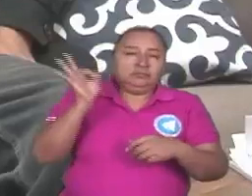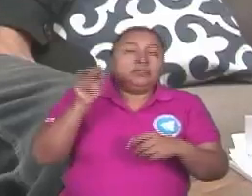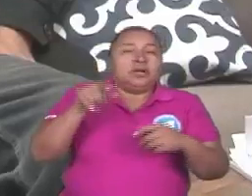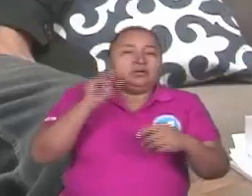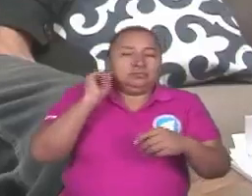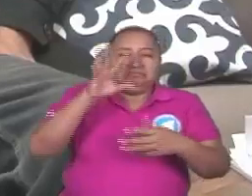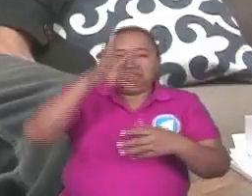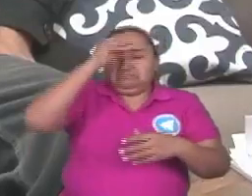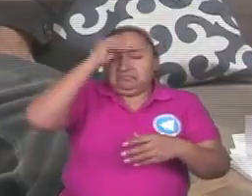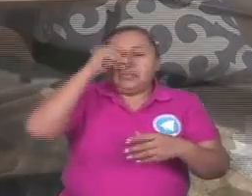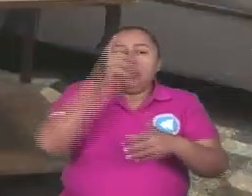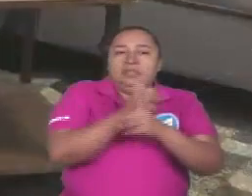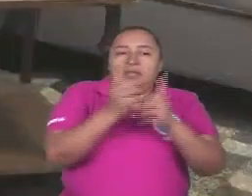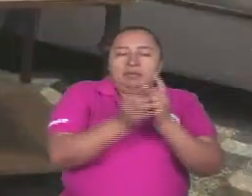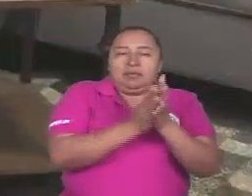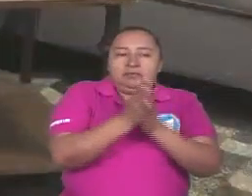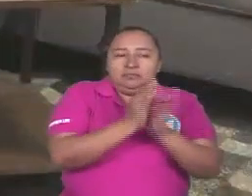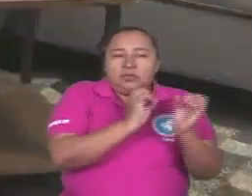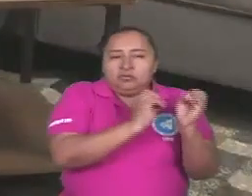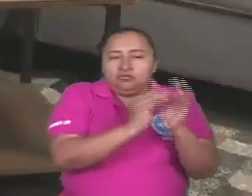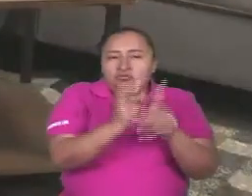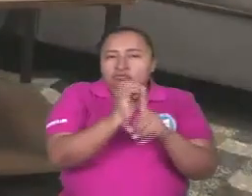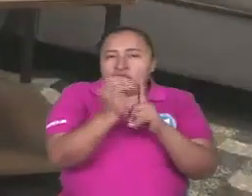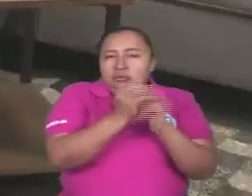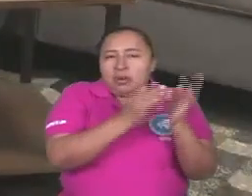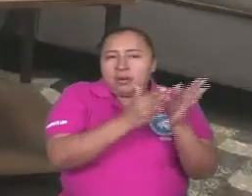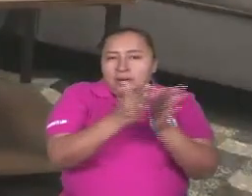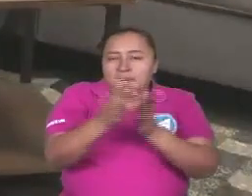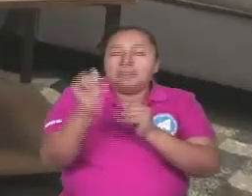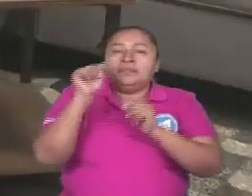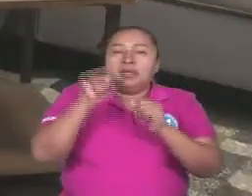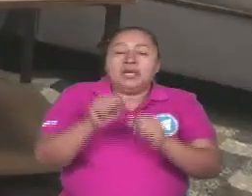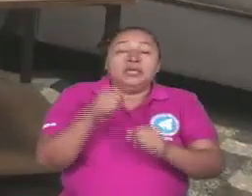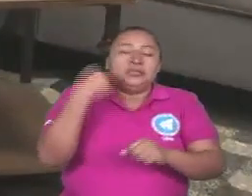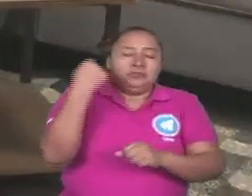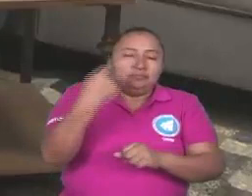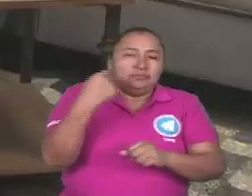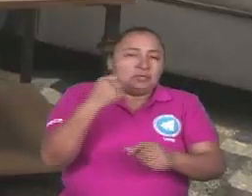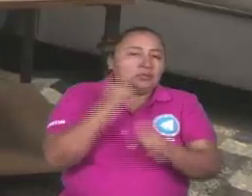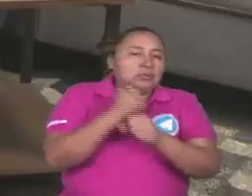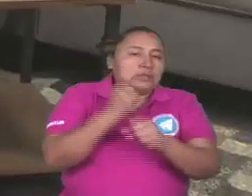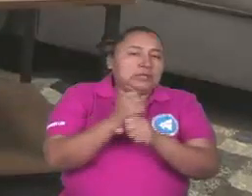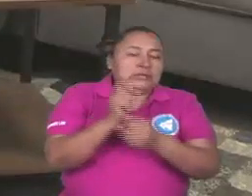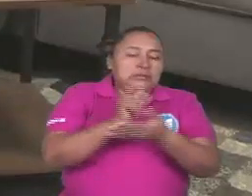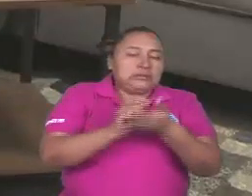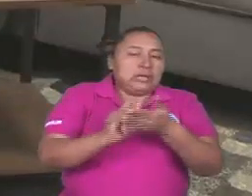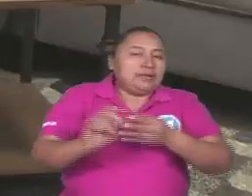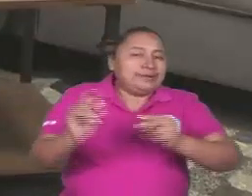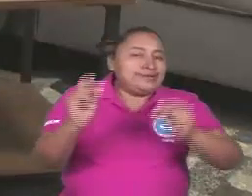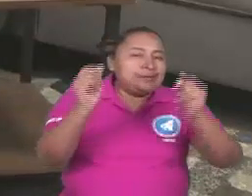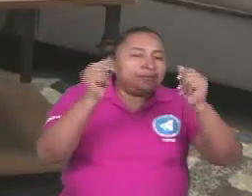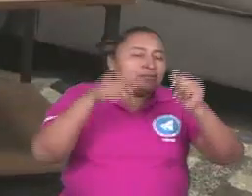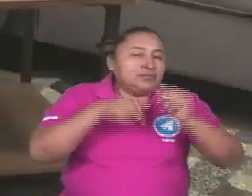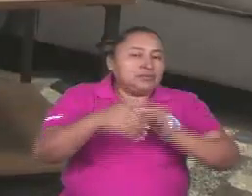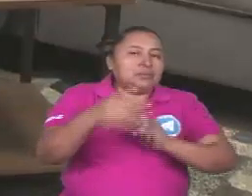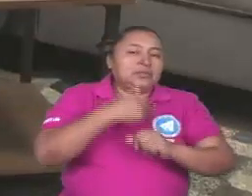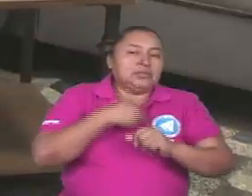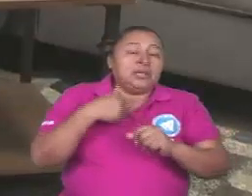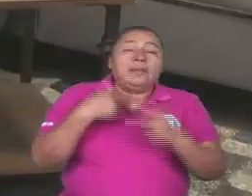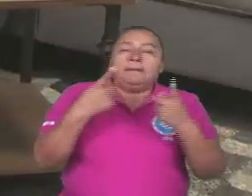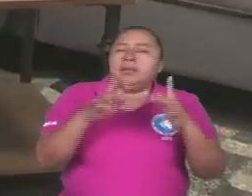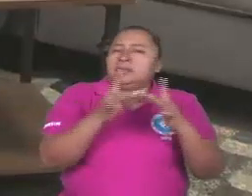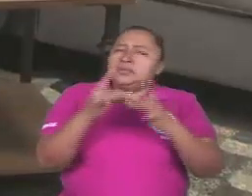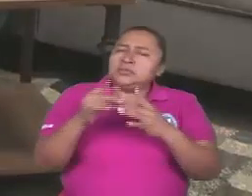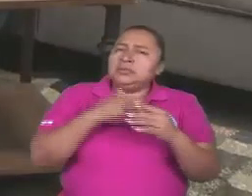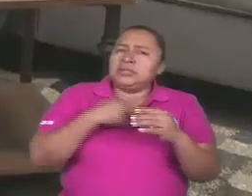organizarnos mejor para la defensa de la revolución. Ese es un desafío y una tarea de inmediato. Sobre todo lograr los